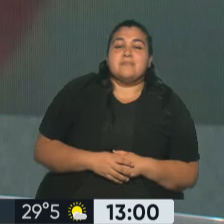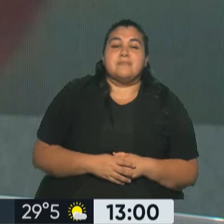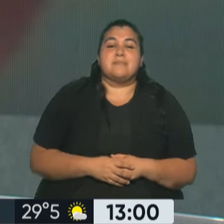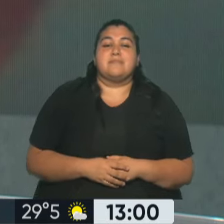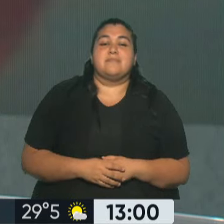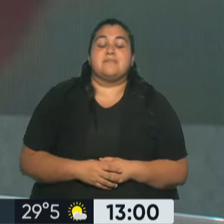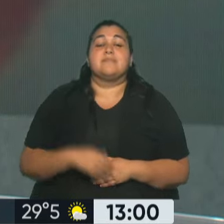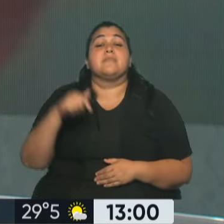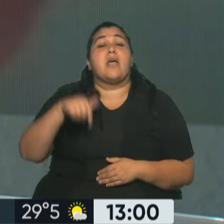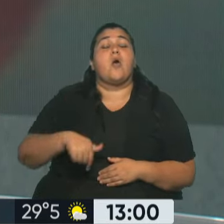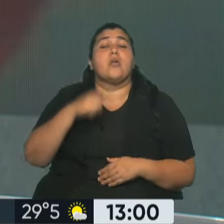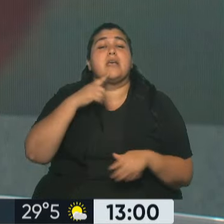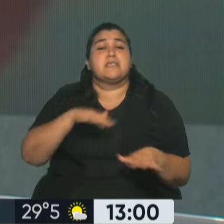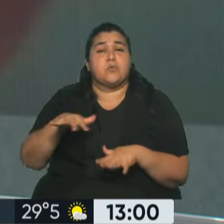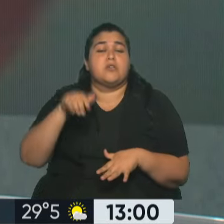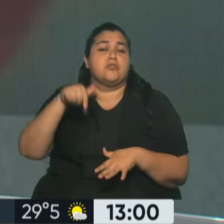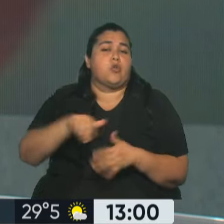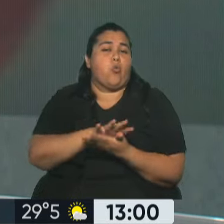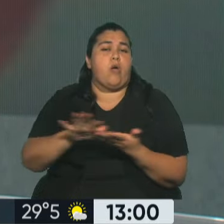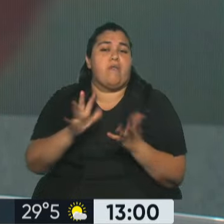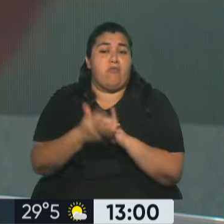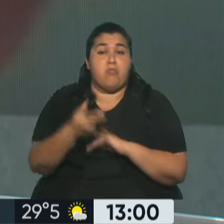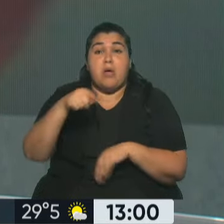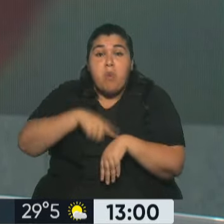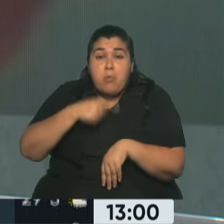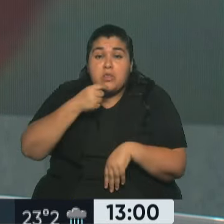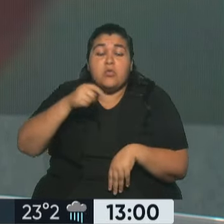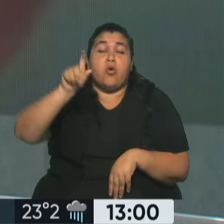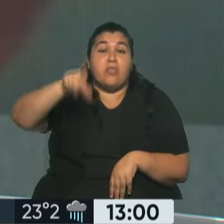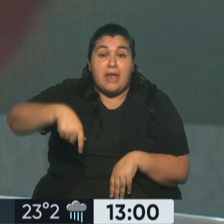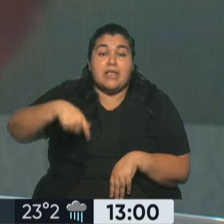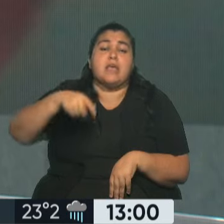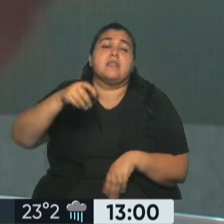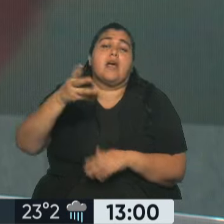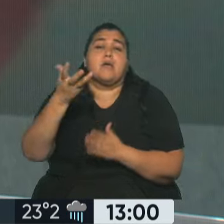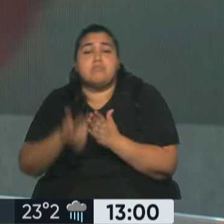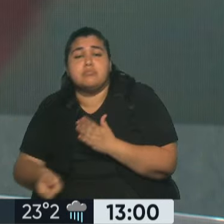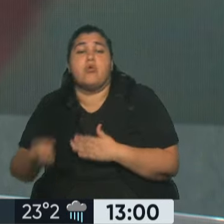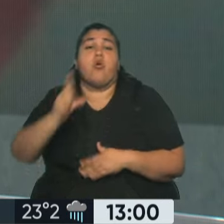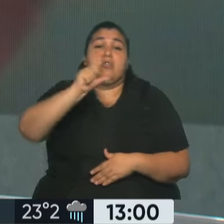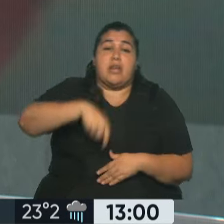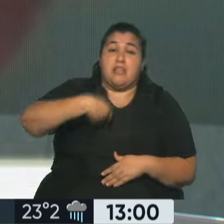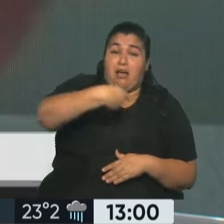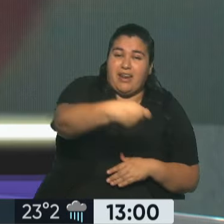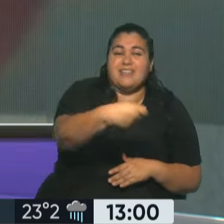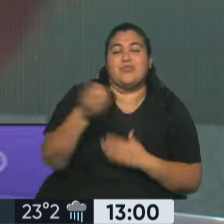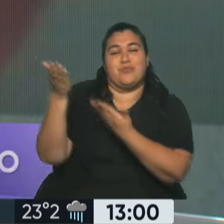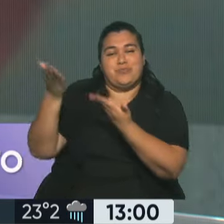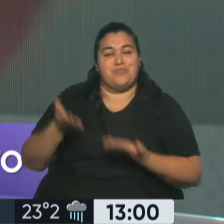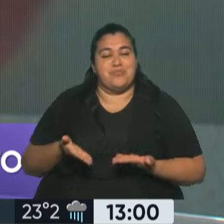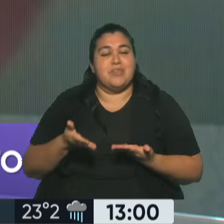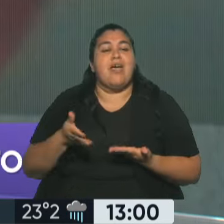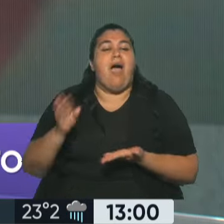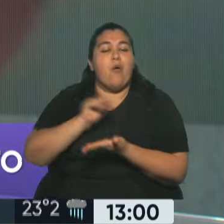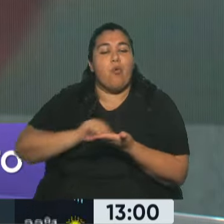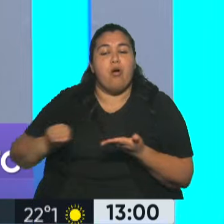Hay cambios, hay modalidad nueva a la hora de abonar con tarjeta de débito, con tarjeta de crédito. Ya mismo estamos saludando al doctor